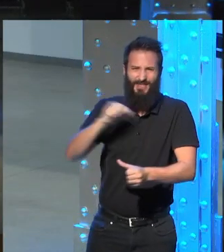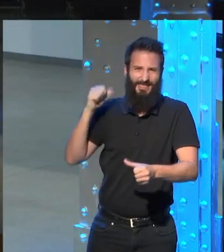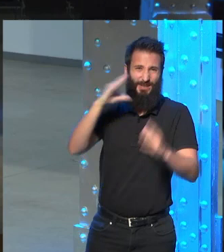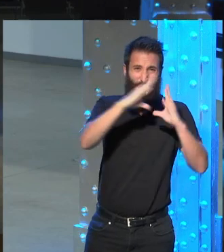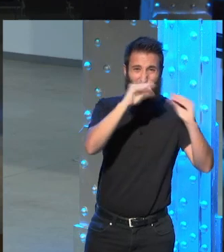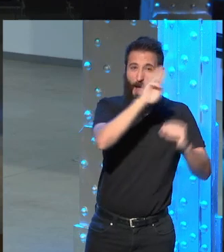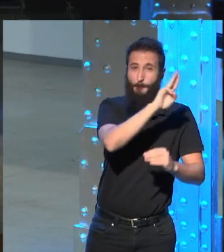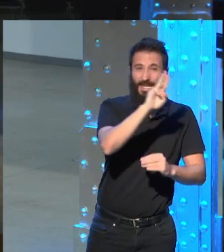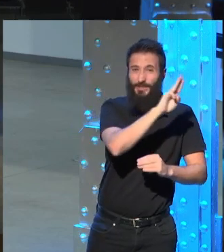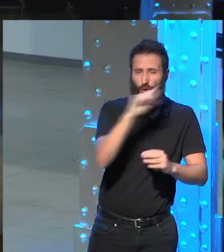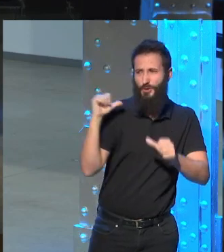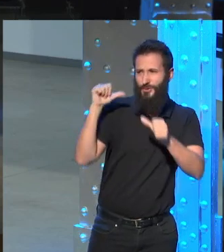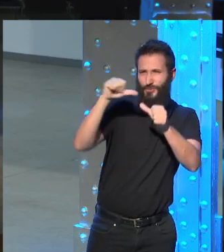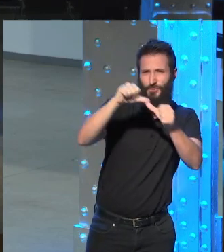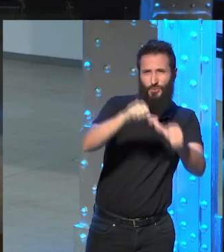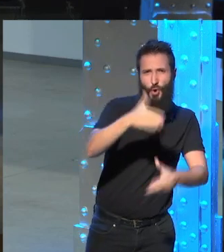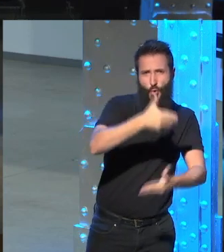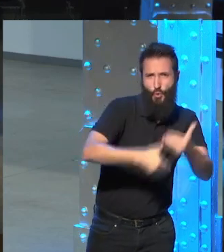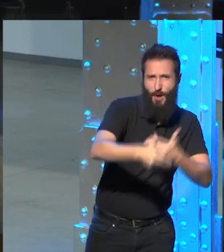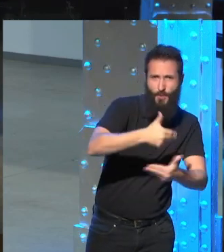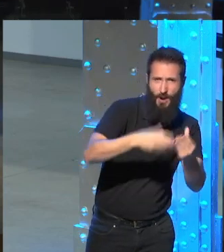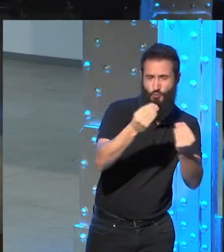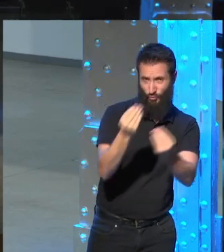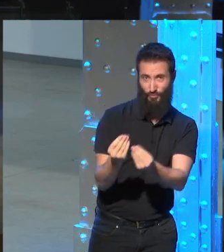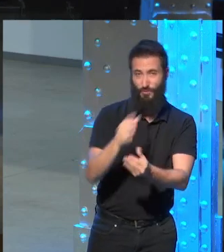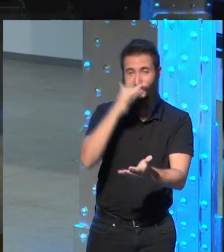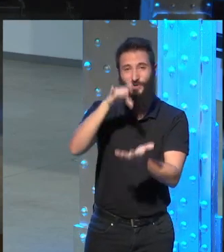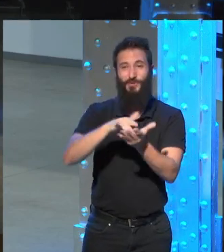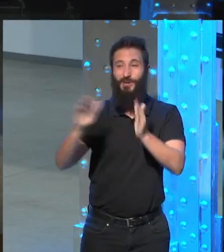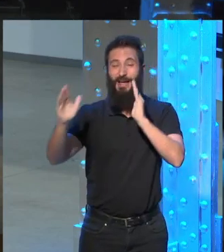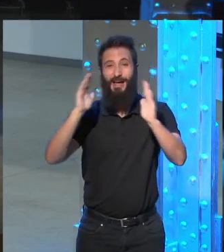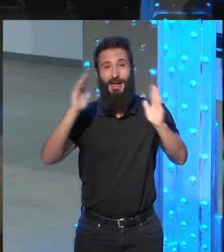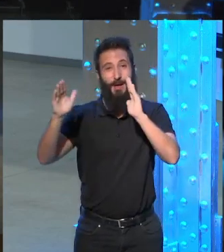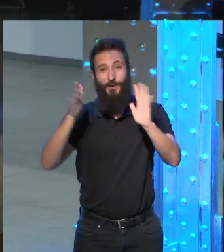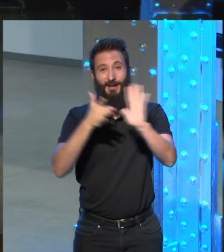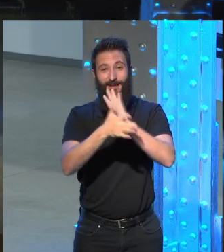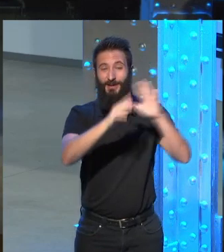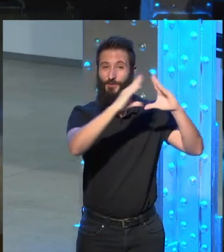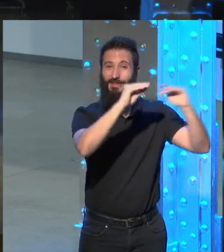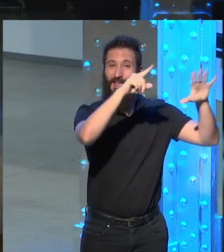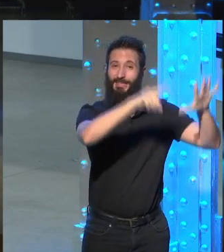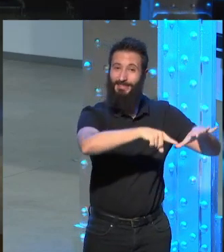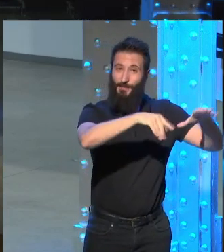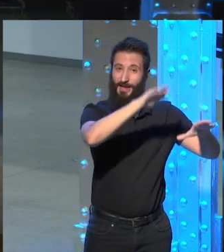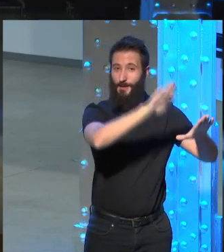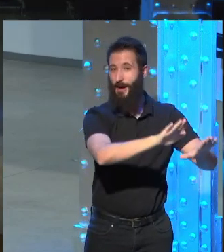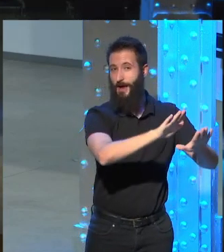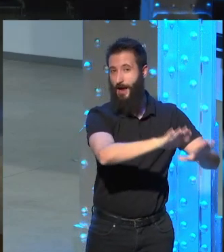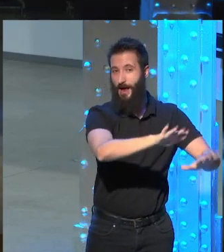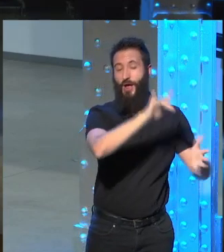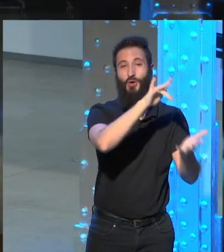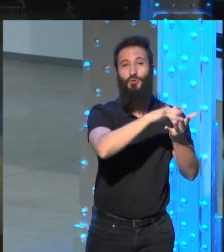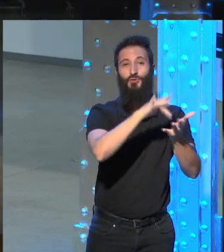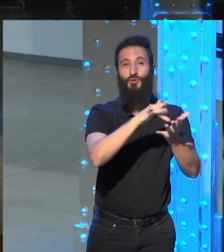y uno de los primeros momentos en que él llegó a pasar un semestre en nuestra universidad fue justo después de la